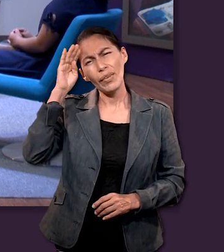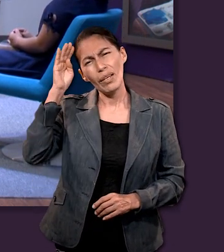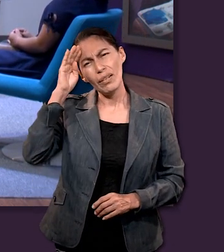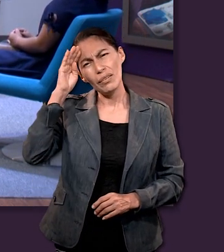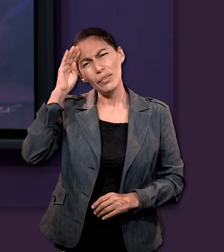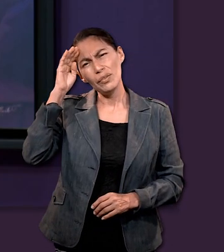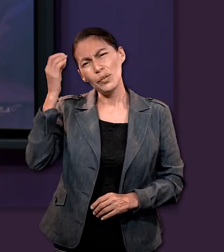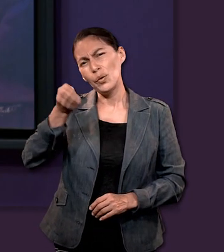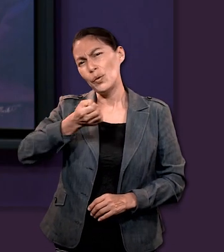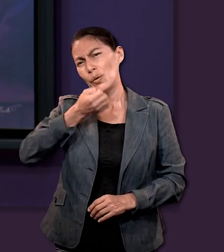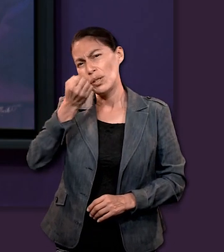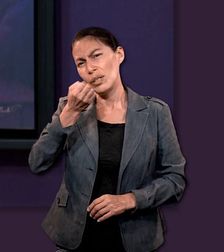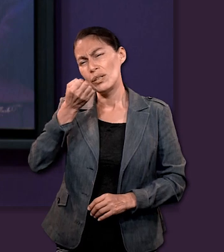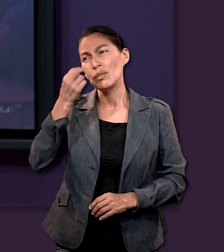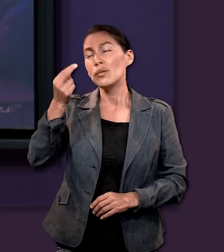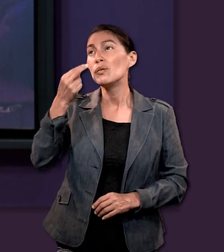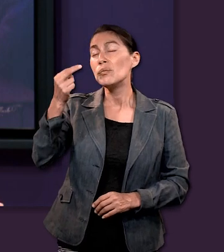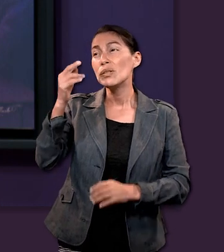yo creo que